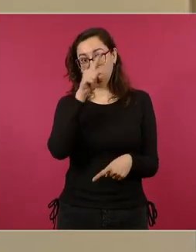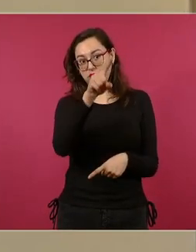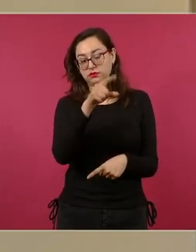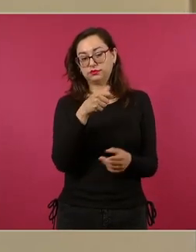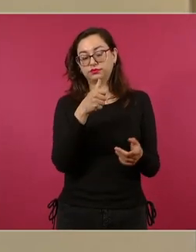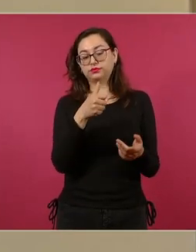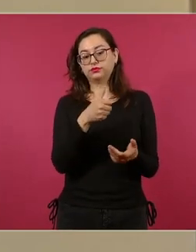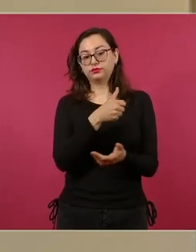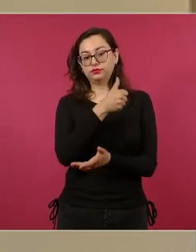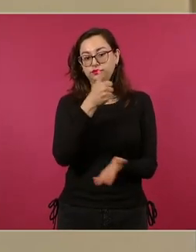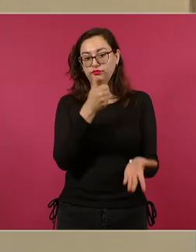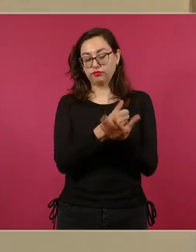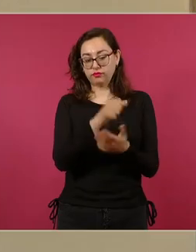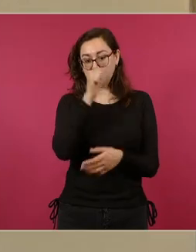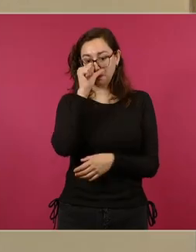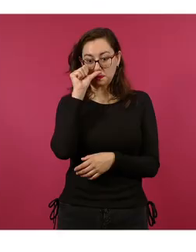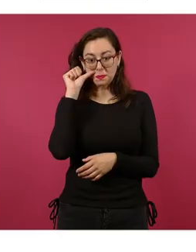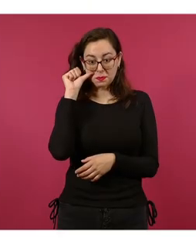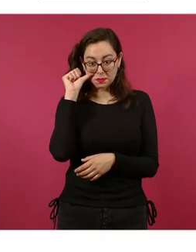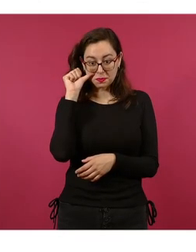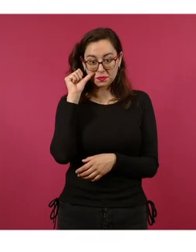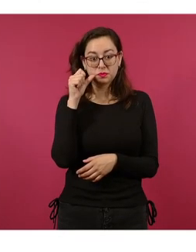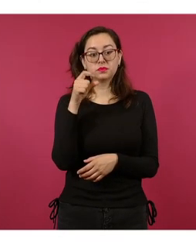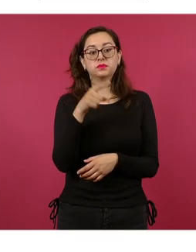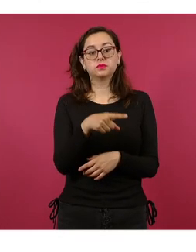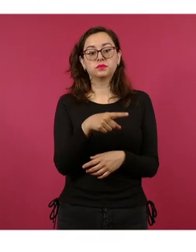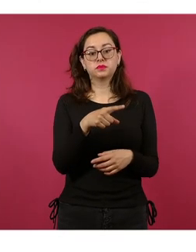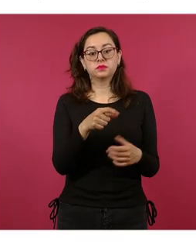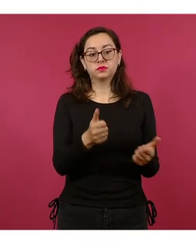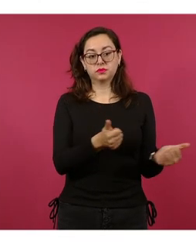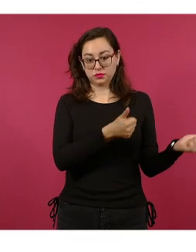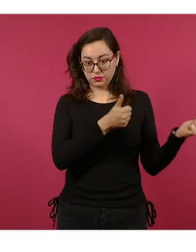de una psicóloga en 2021.